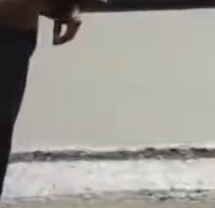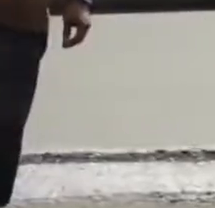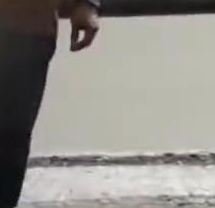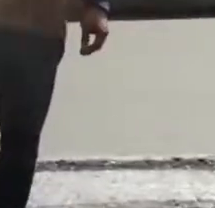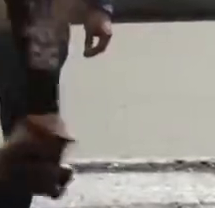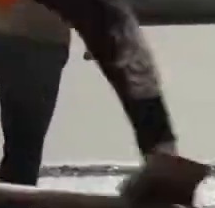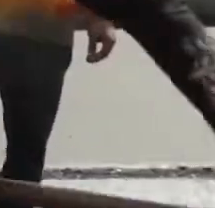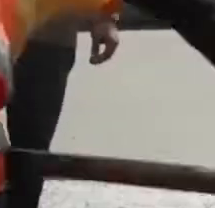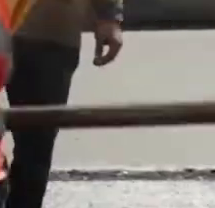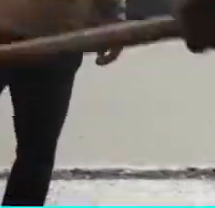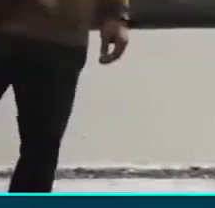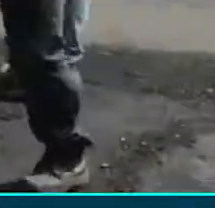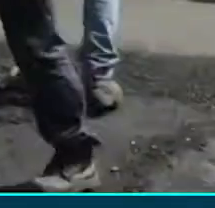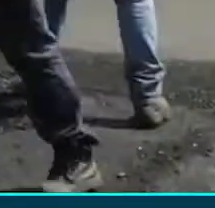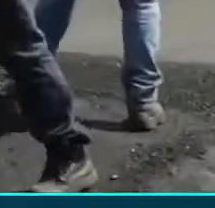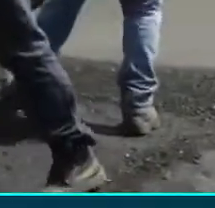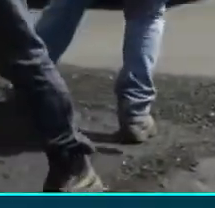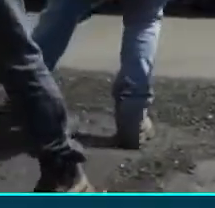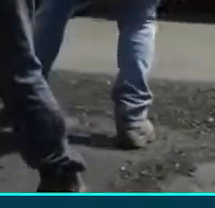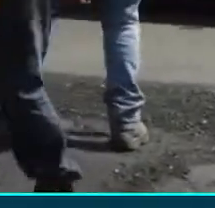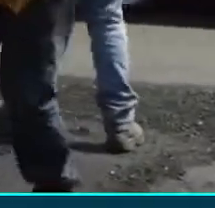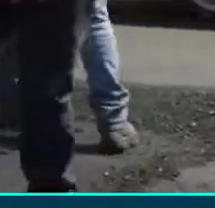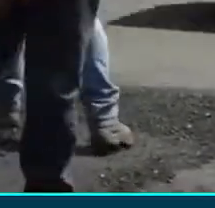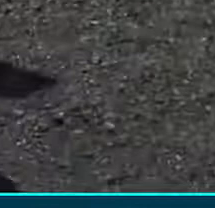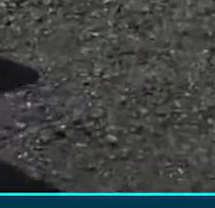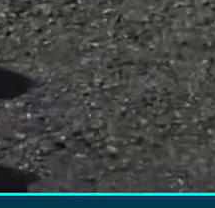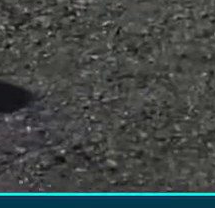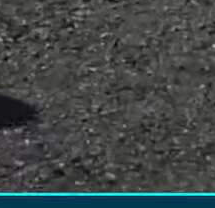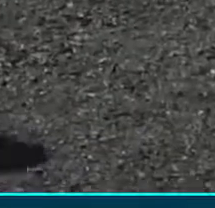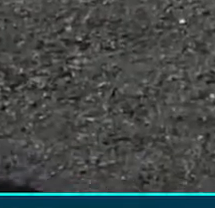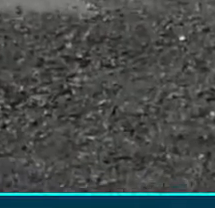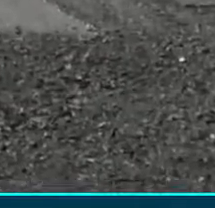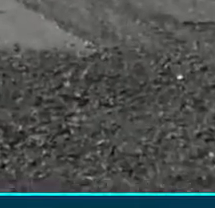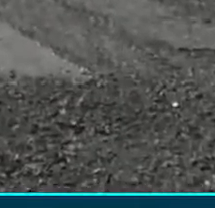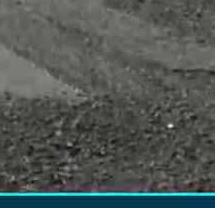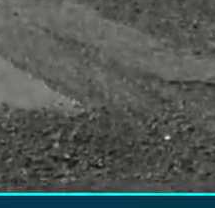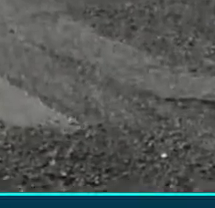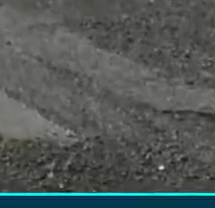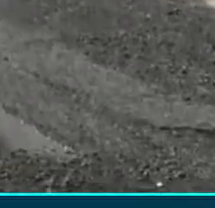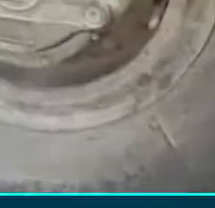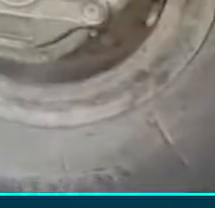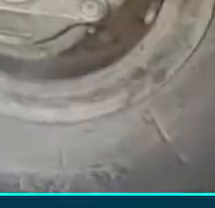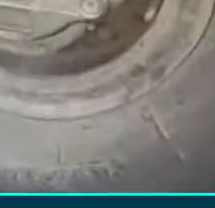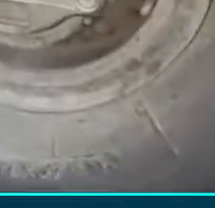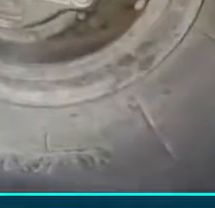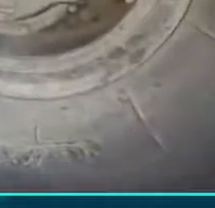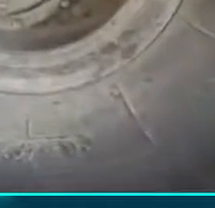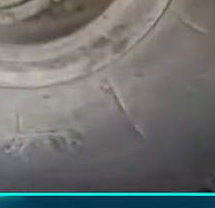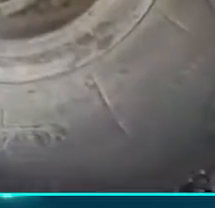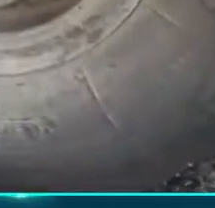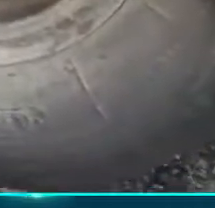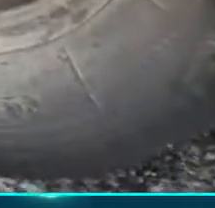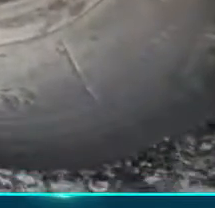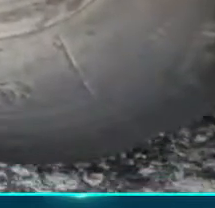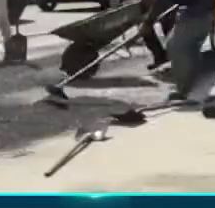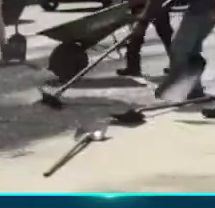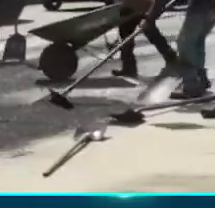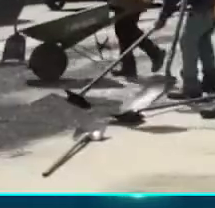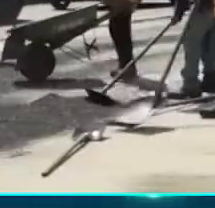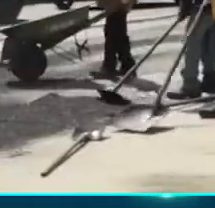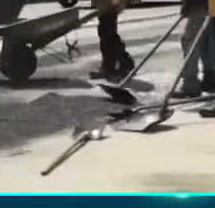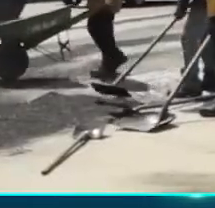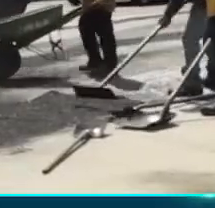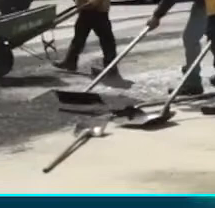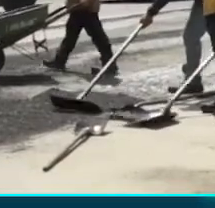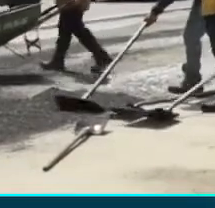Desde la Secretaría de Infraestructura de Pereira se vienen adelantando diferentes proyectos como el programa Calles para mi Barrio y Pereira más bonita